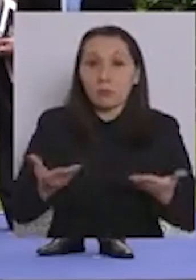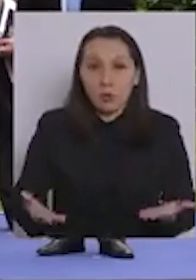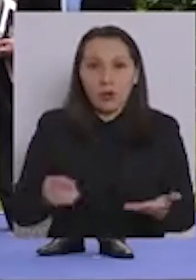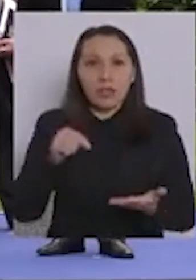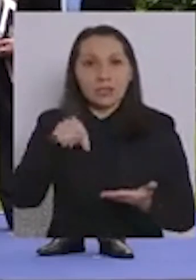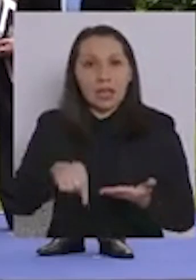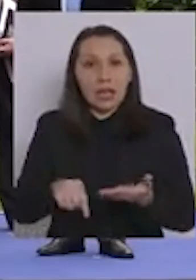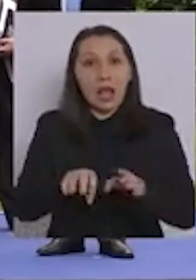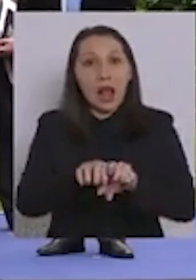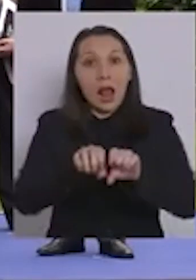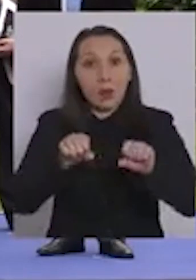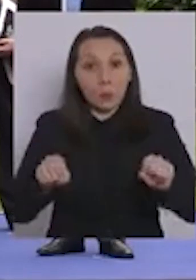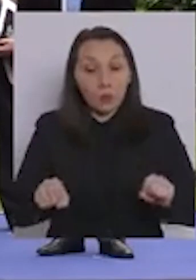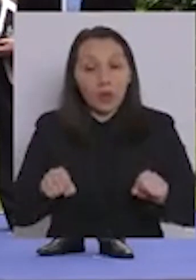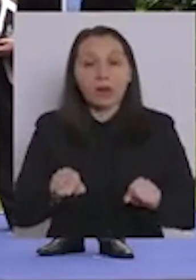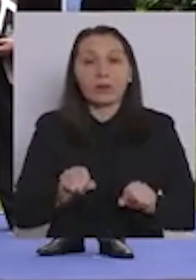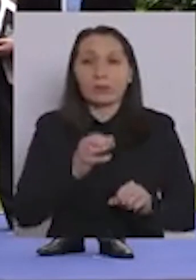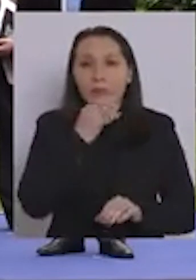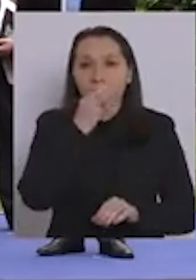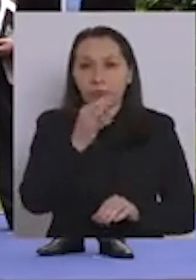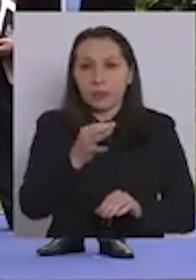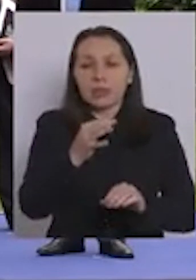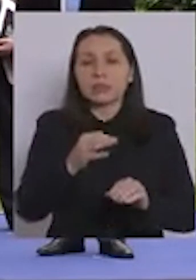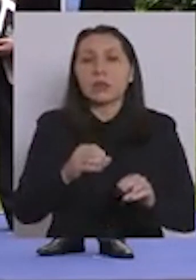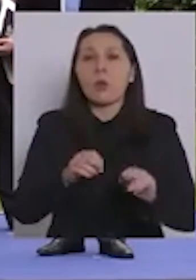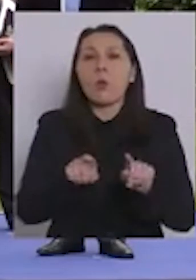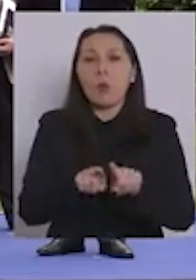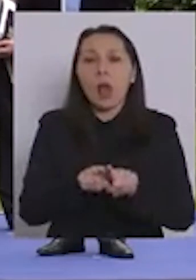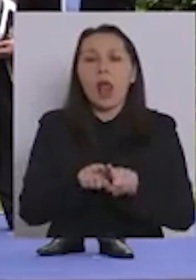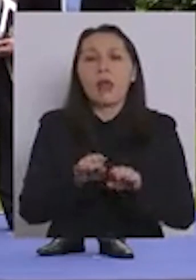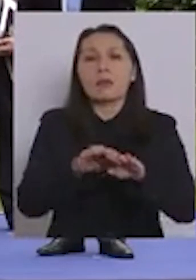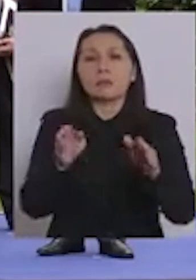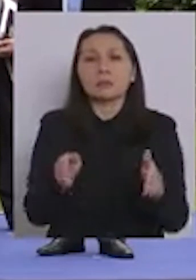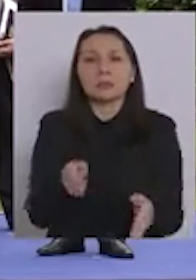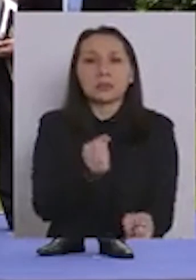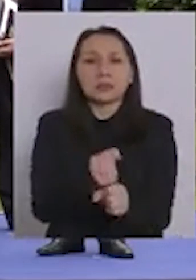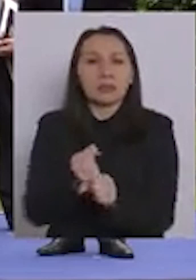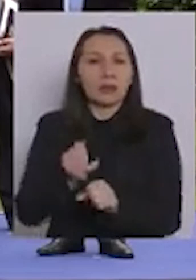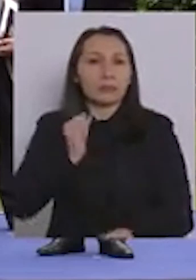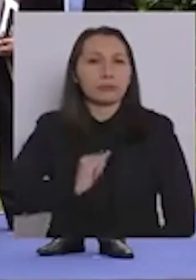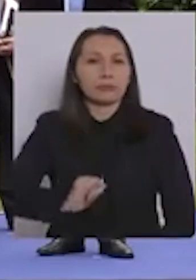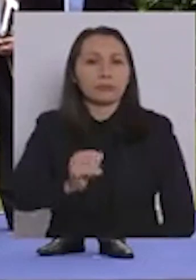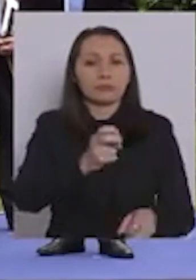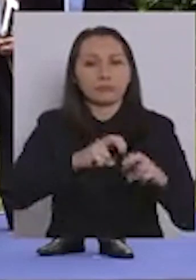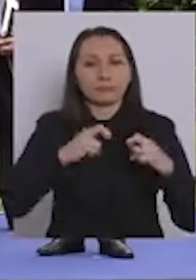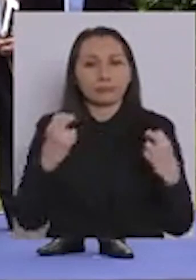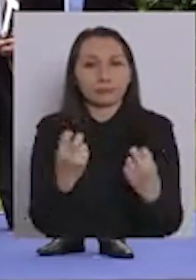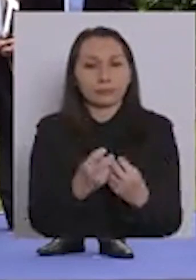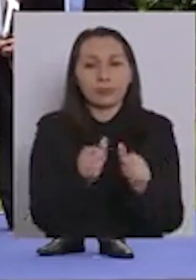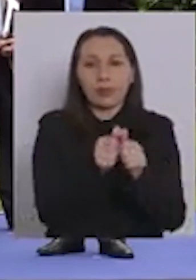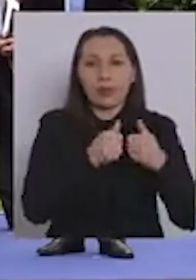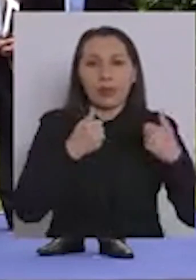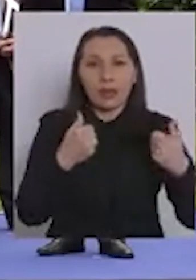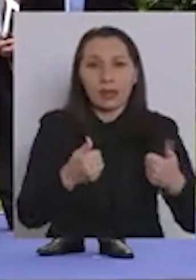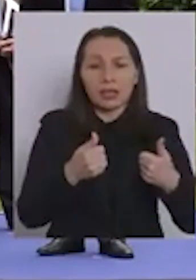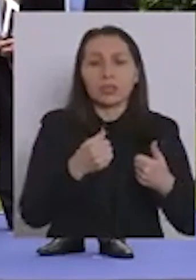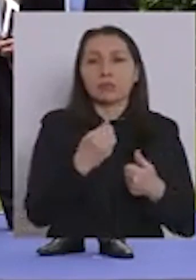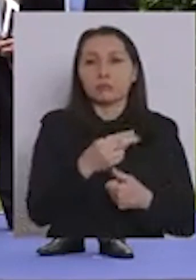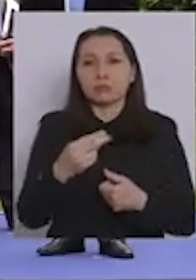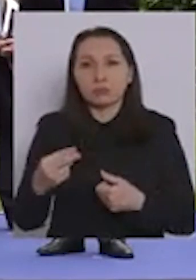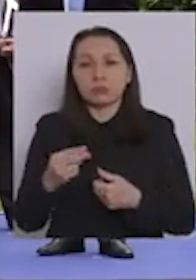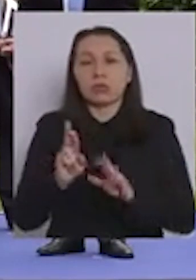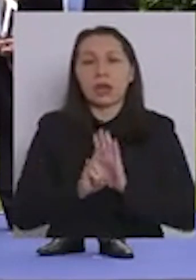En este acuerdo se establece una mesa de trabajo que va a ser permanente con los dirigentes de los camioneros, con